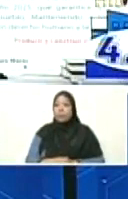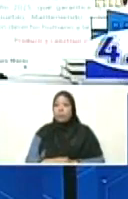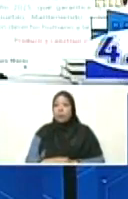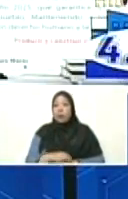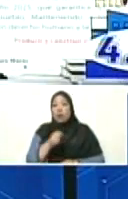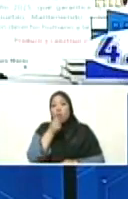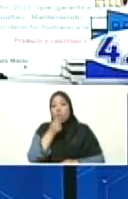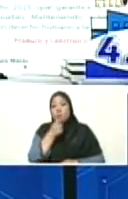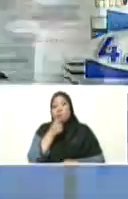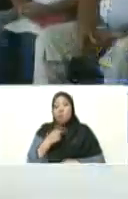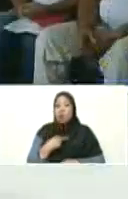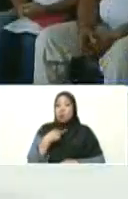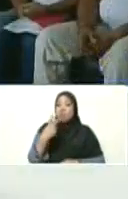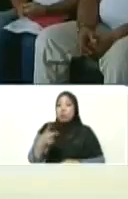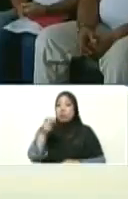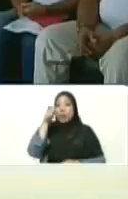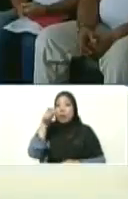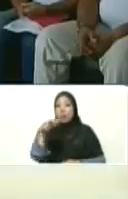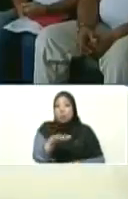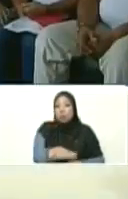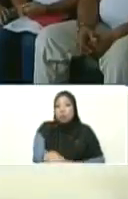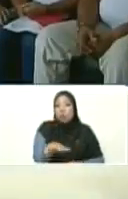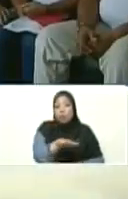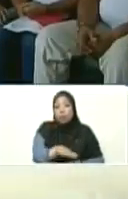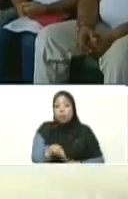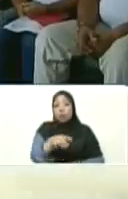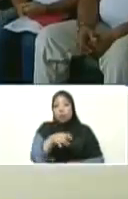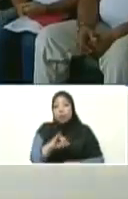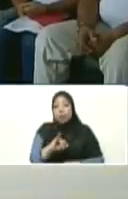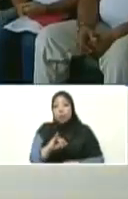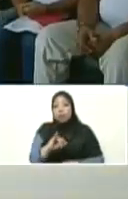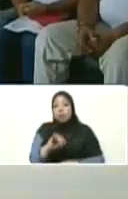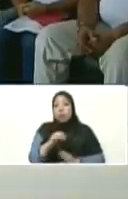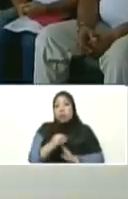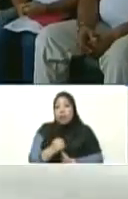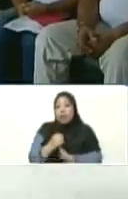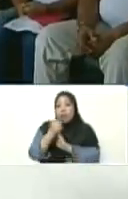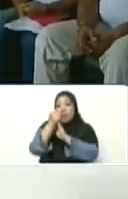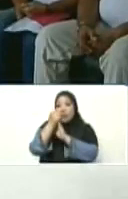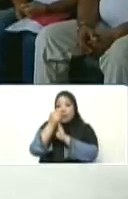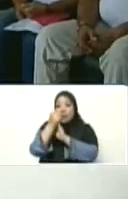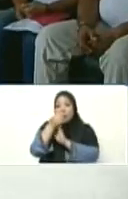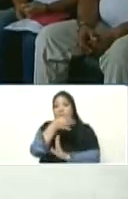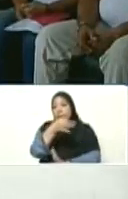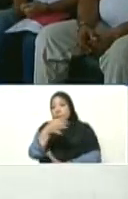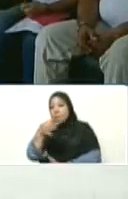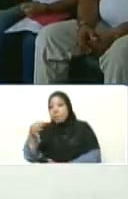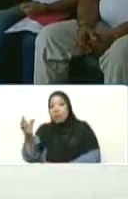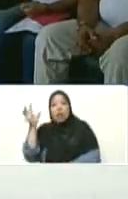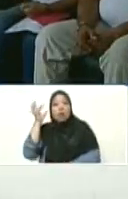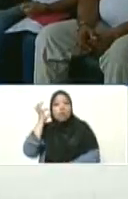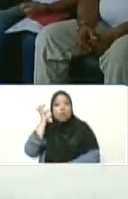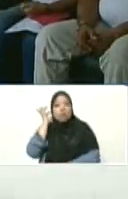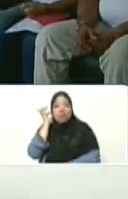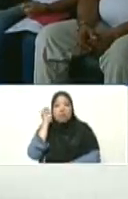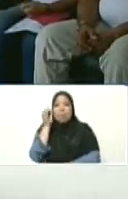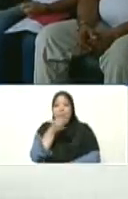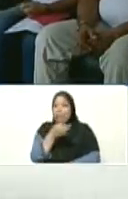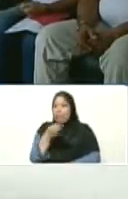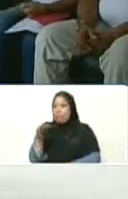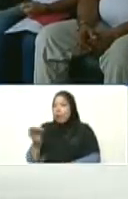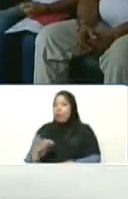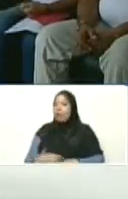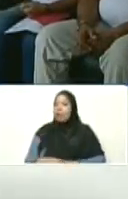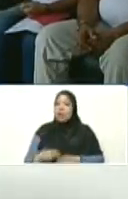vocera del Poder Popular, tenemos unas lideresas espectaculares en